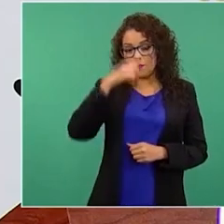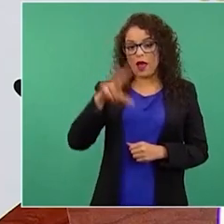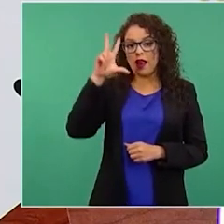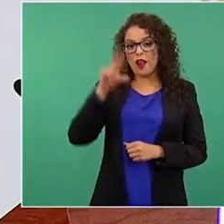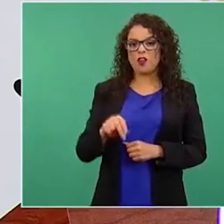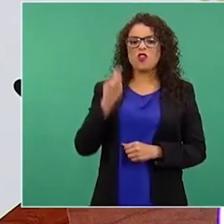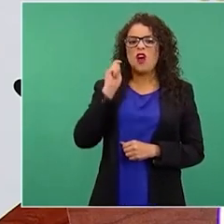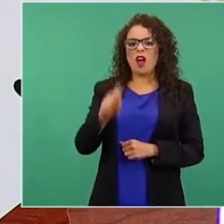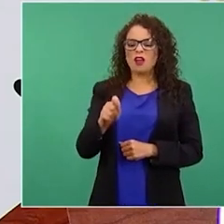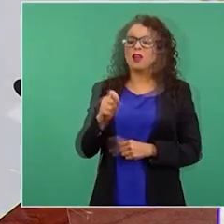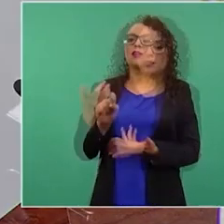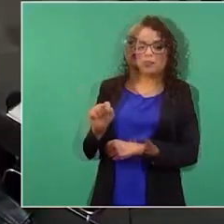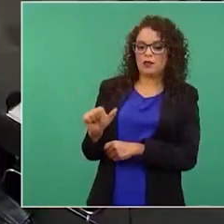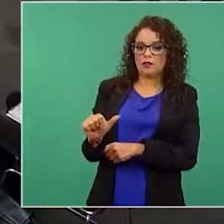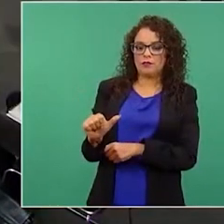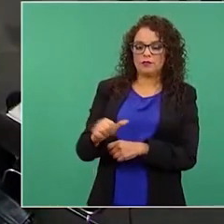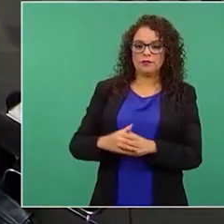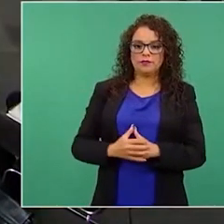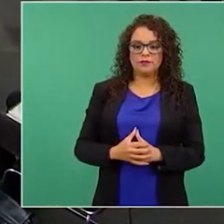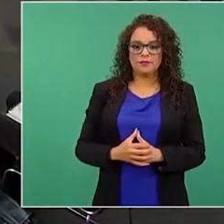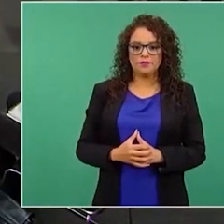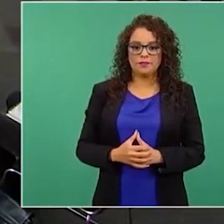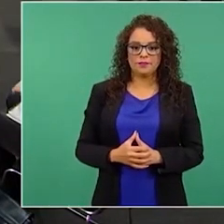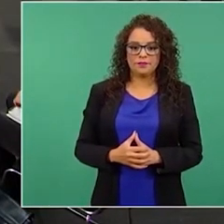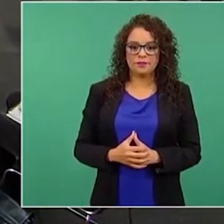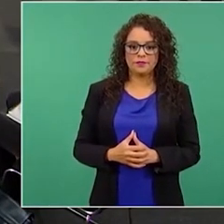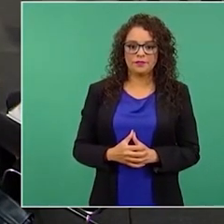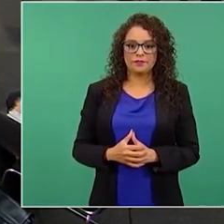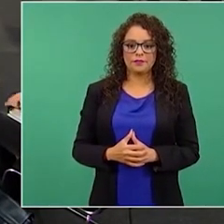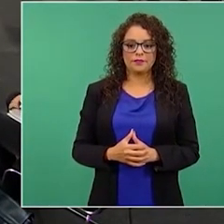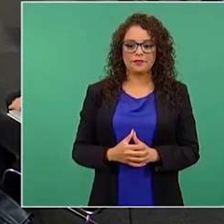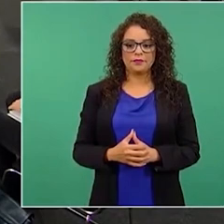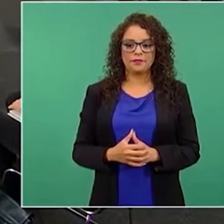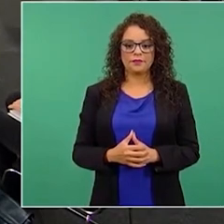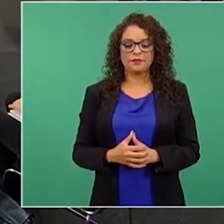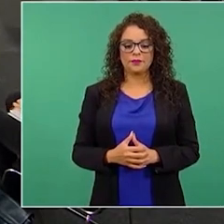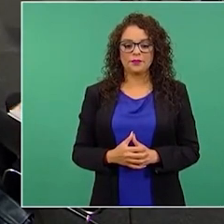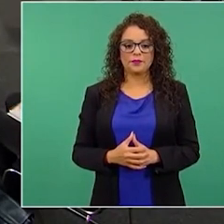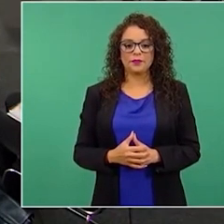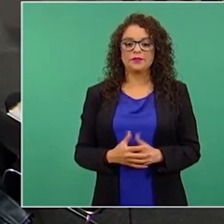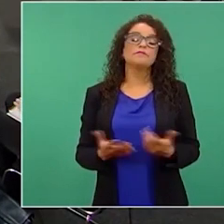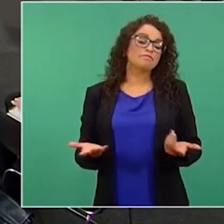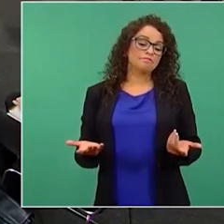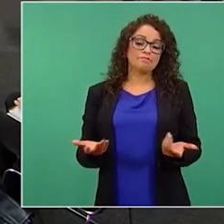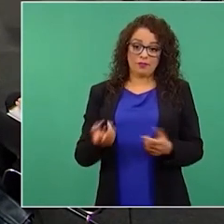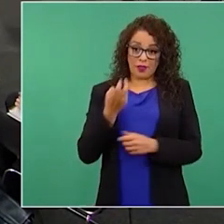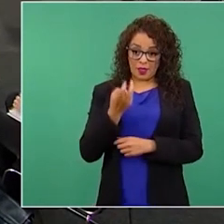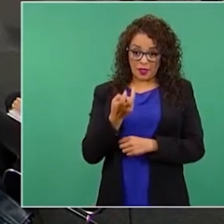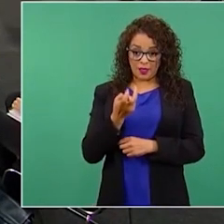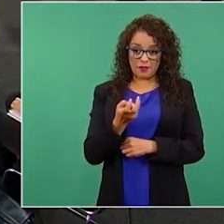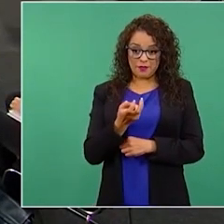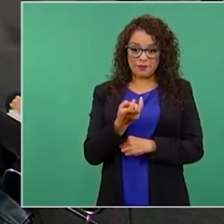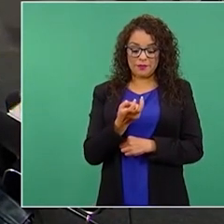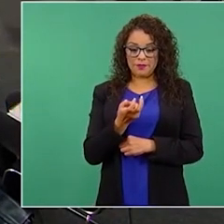Y ahí sí, todos estos